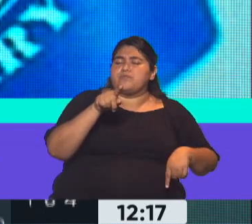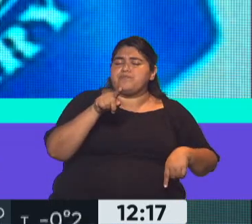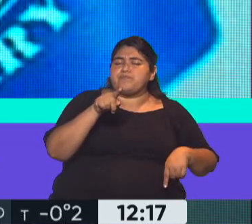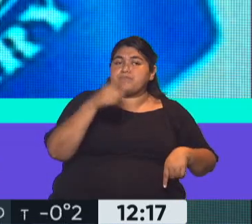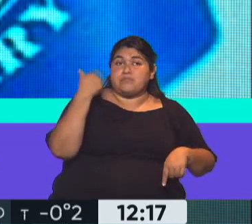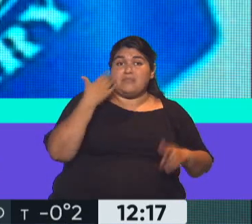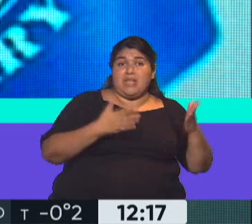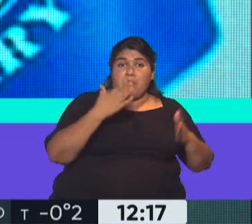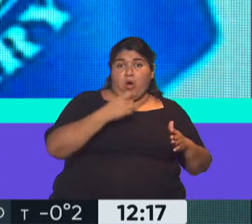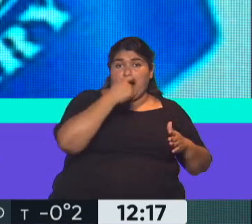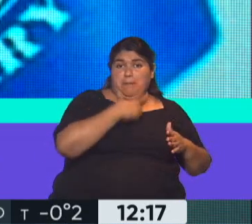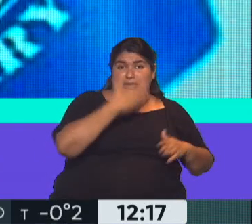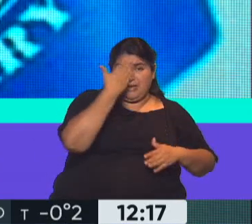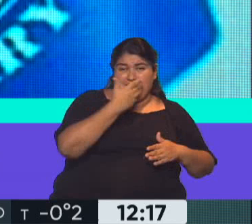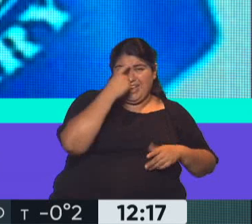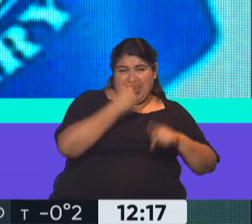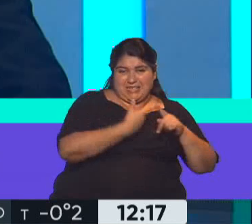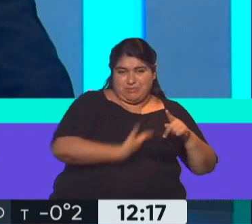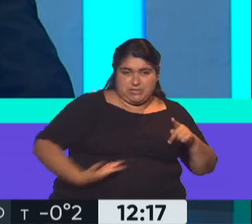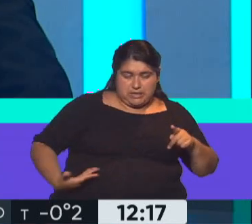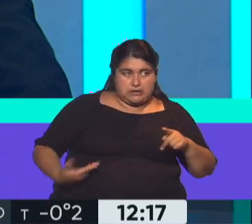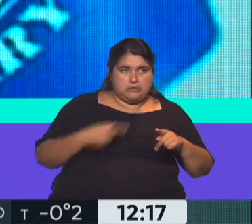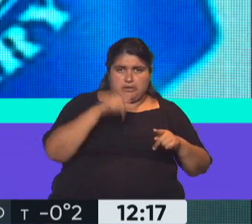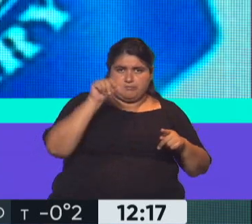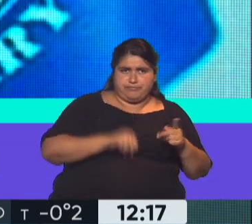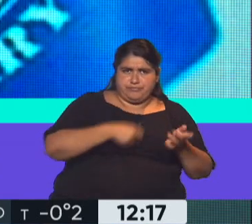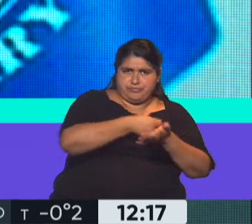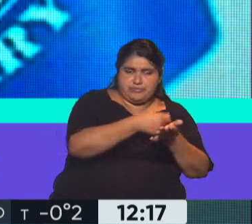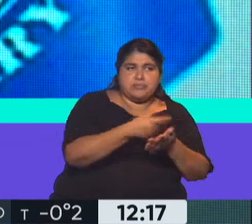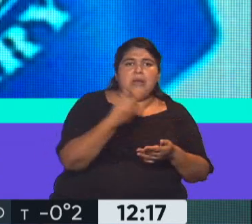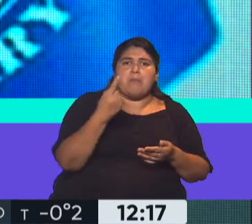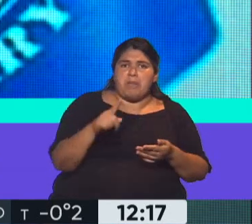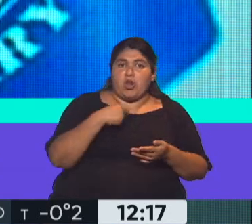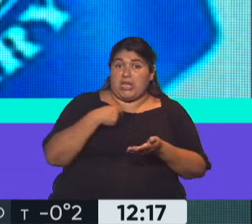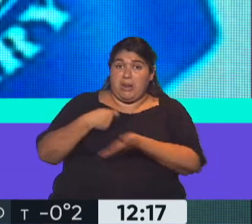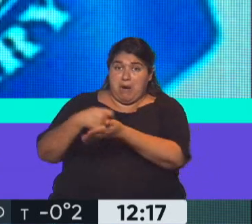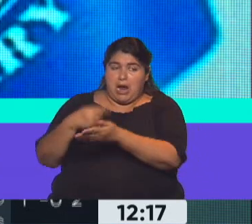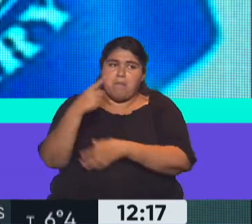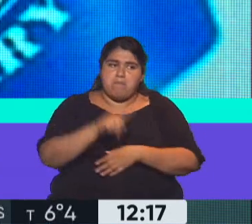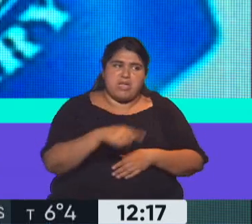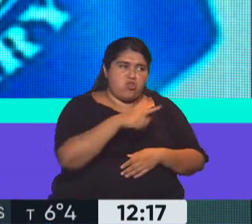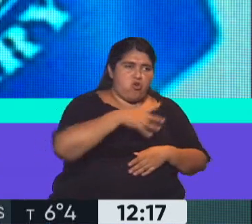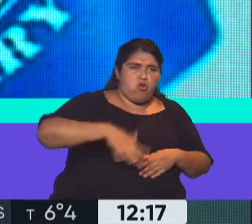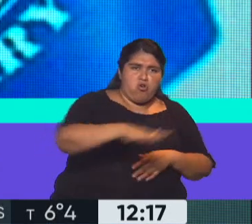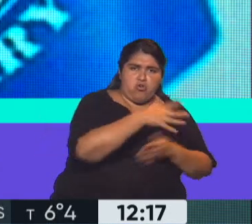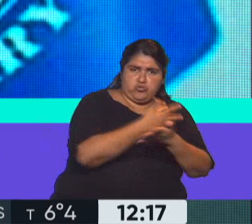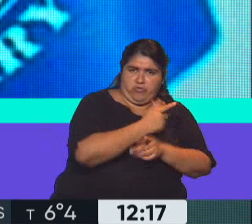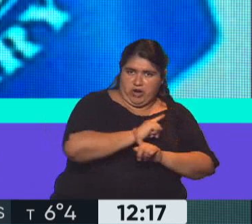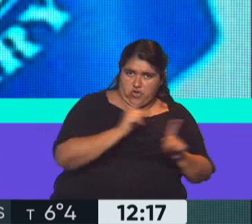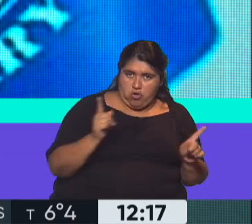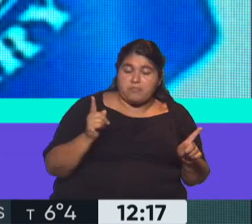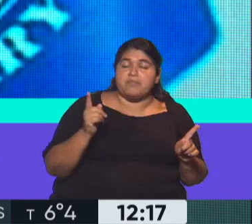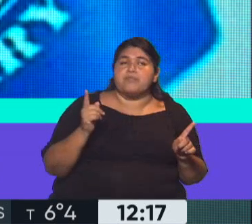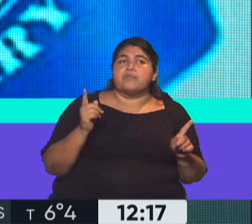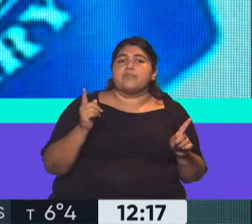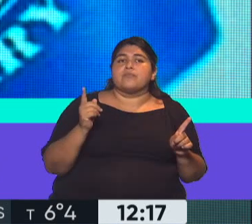Mauricio Macri y a la imposibilidad de afrontarlo sin afectar el crecimiento. En este caso el acuerdo no solamente garantiza